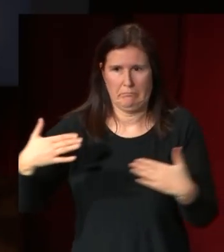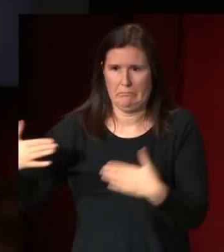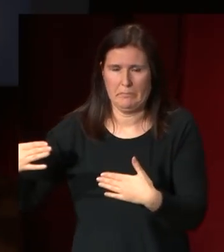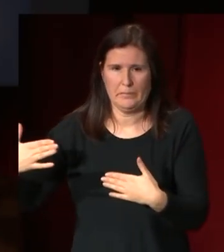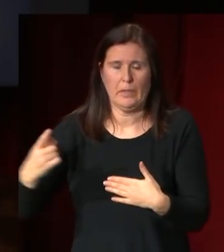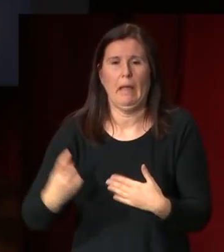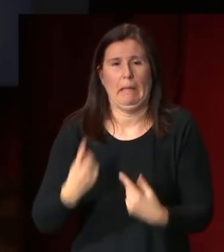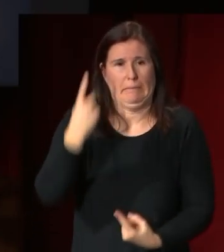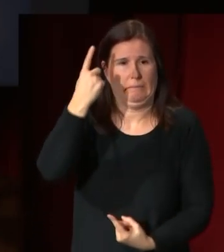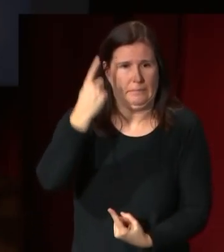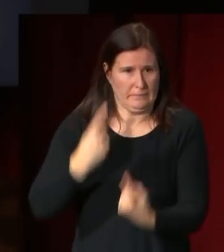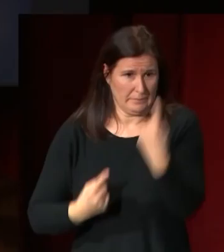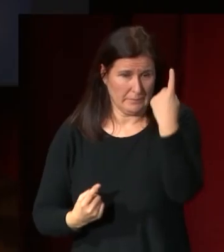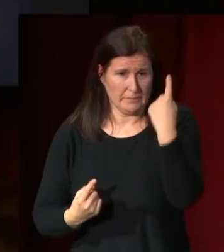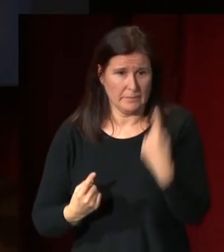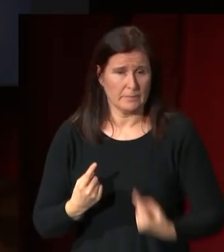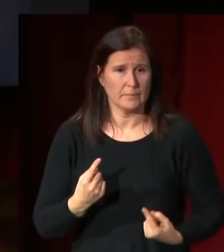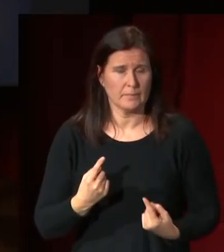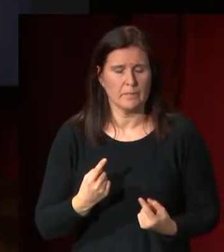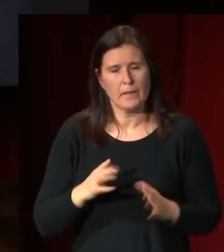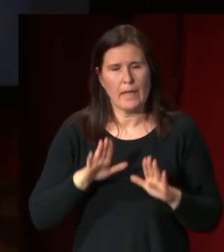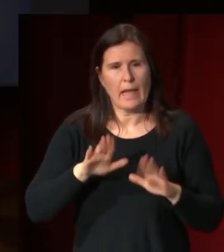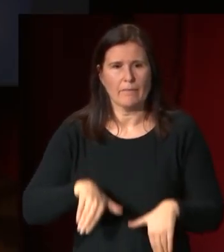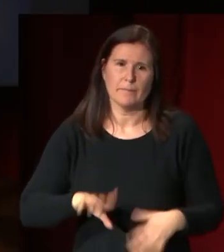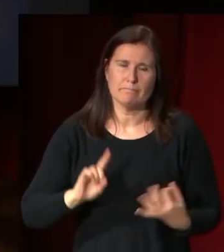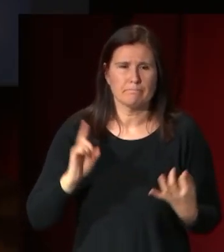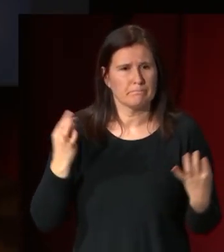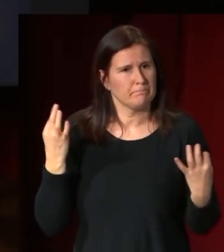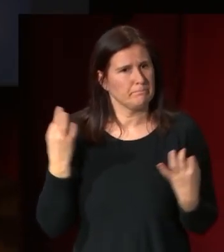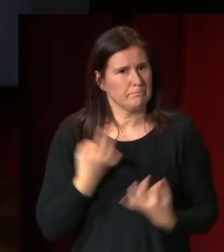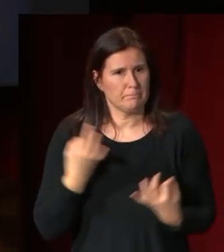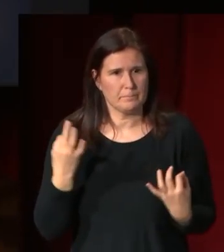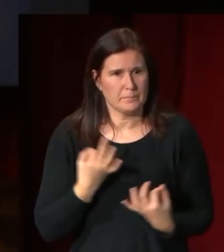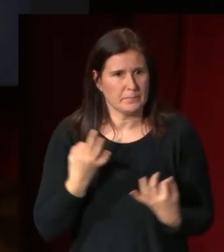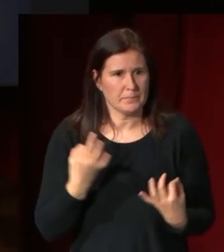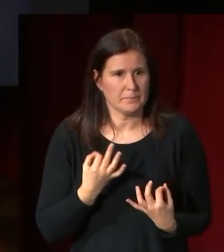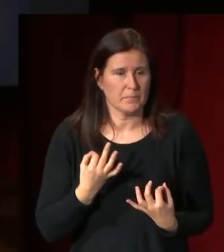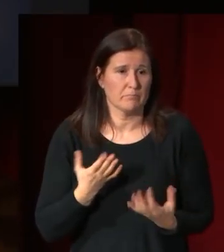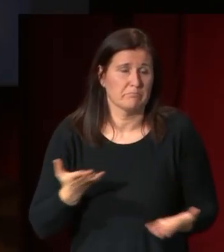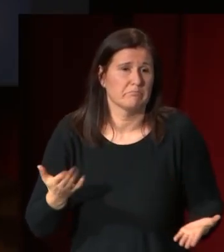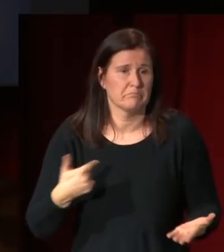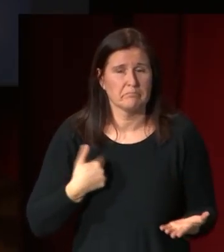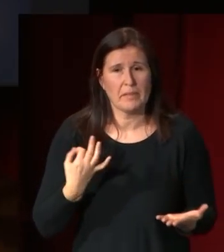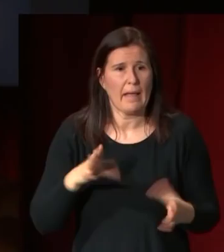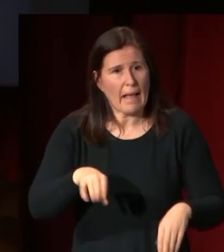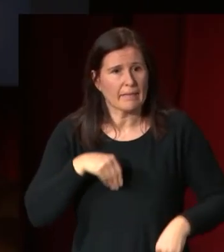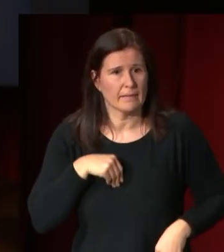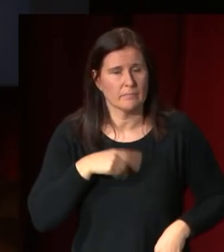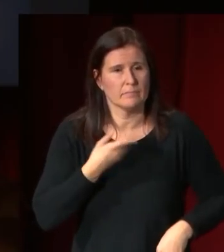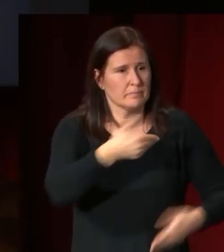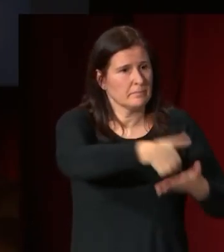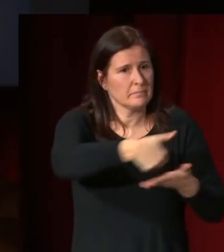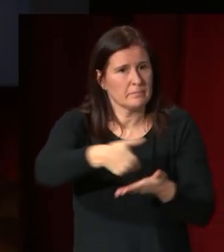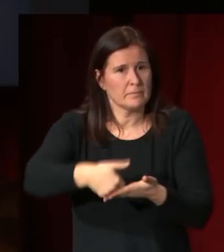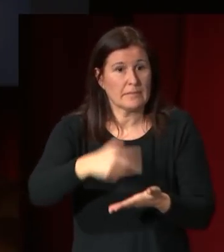alguna ocasión pues en el fondo tenga que bueno pues que aceptar encargos que